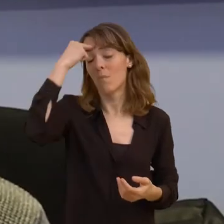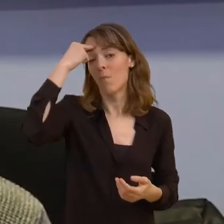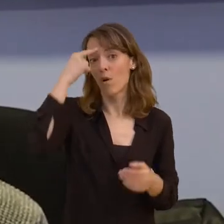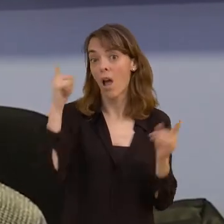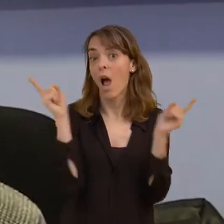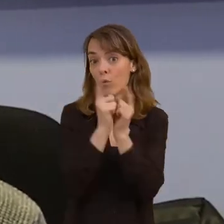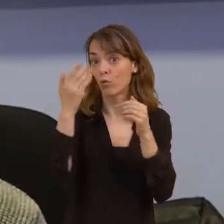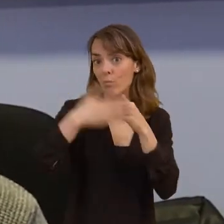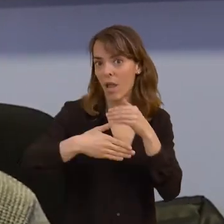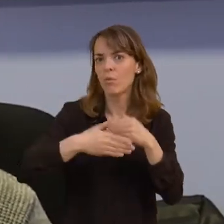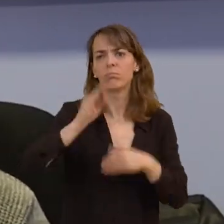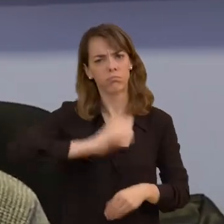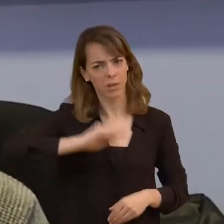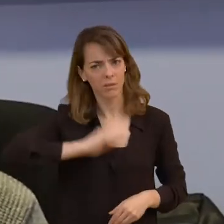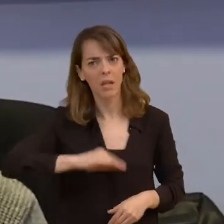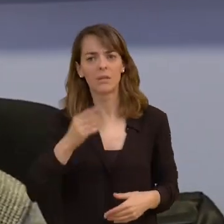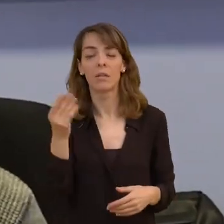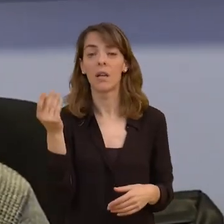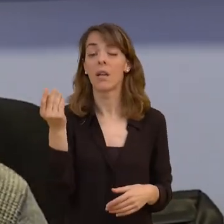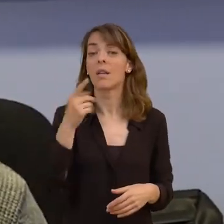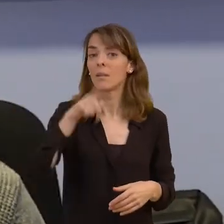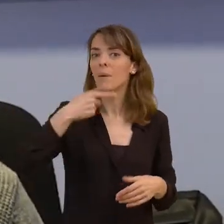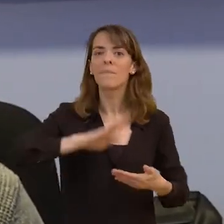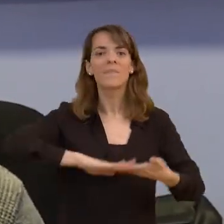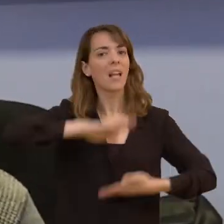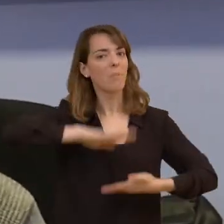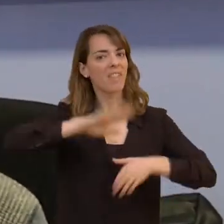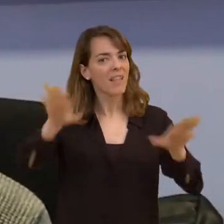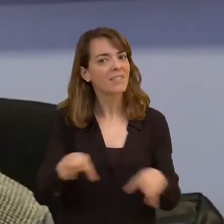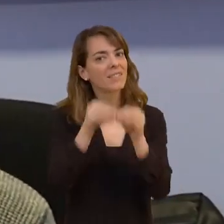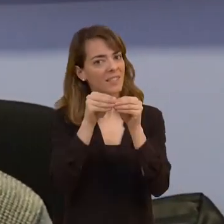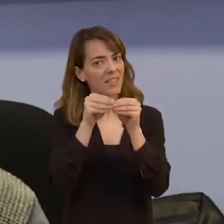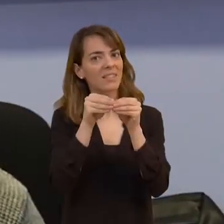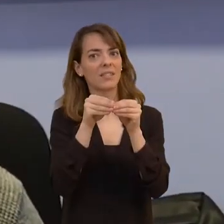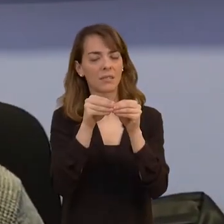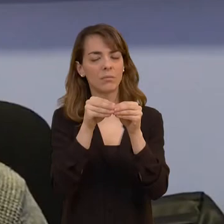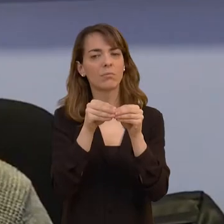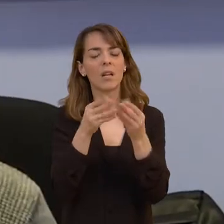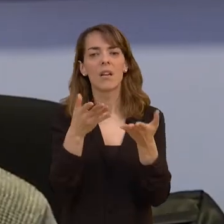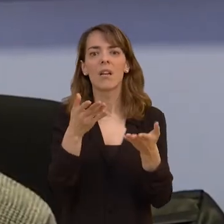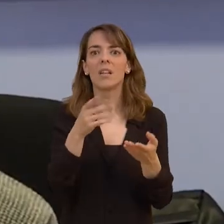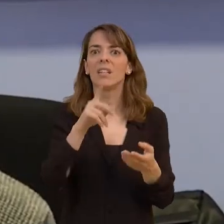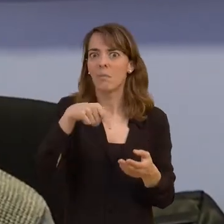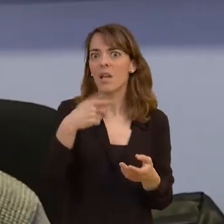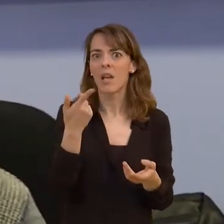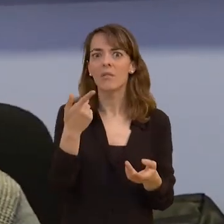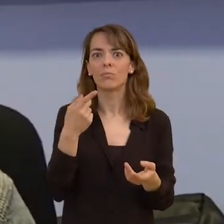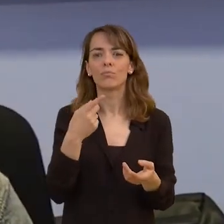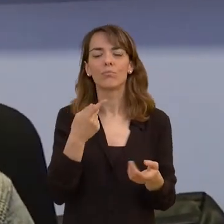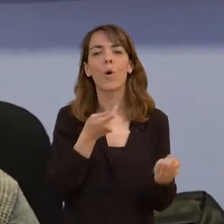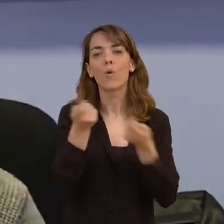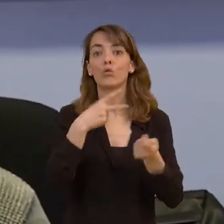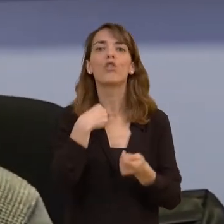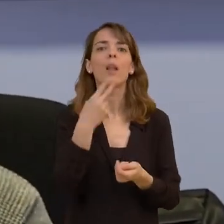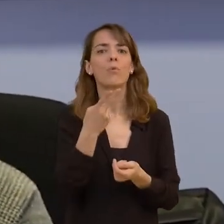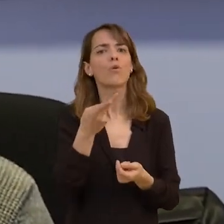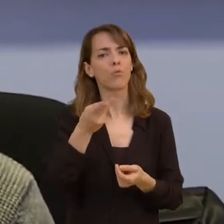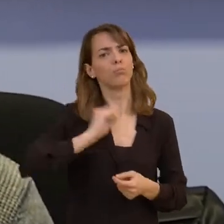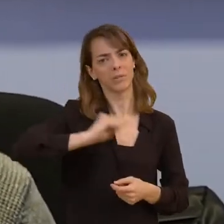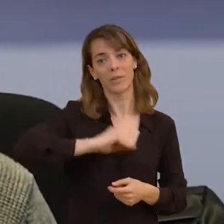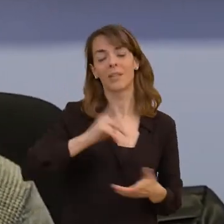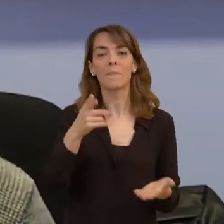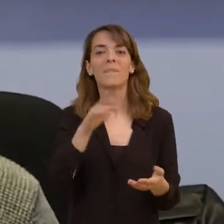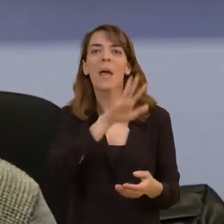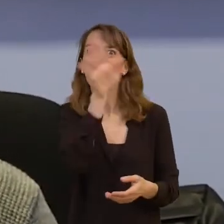memoria a corto plazo también tiene que tener una gran capacidad de síntesis y, por supuesto, un buen dominio de la voz